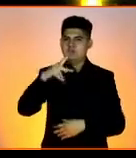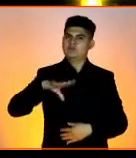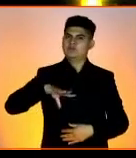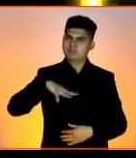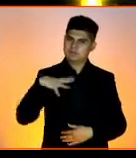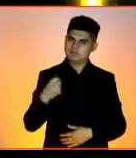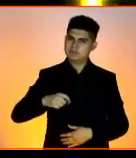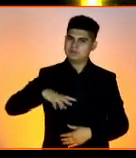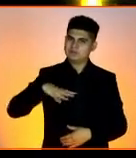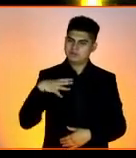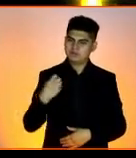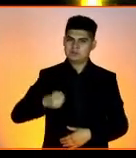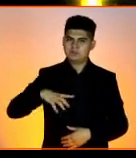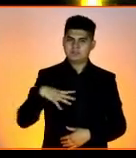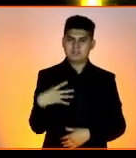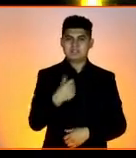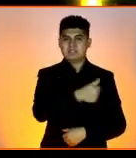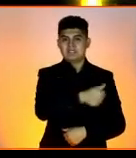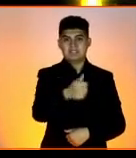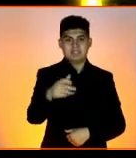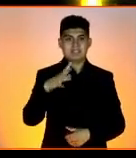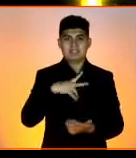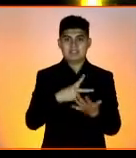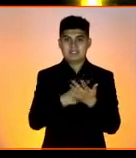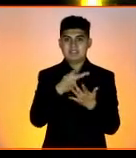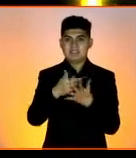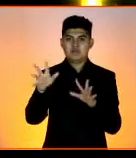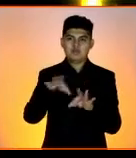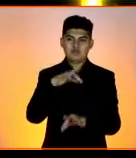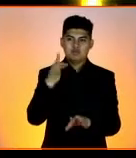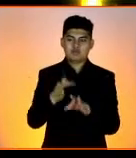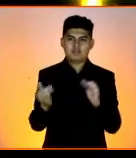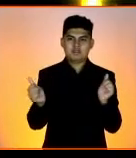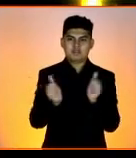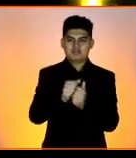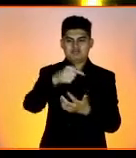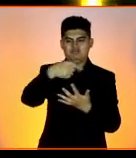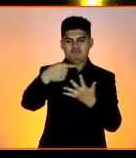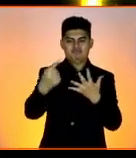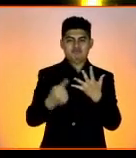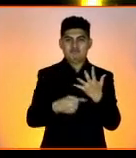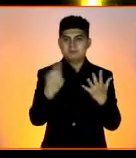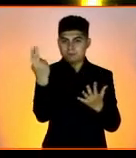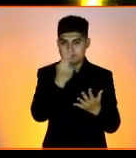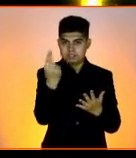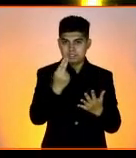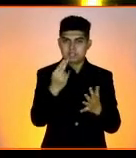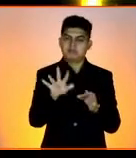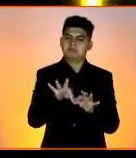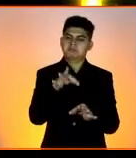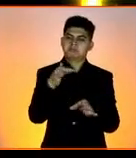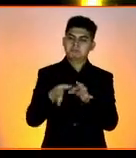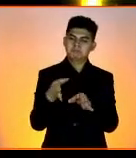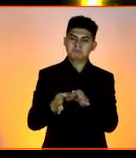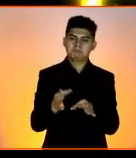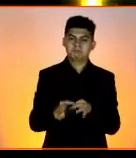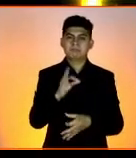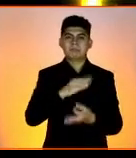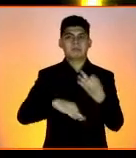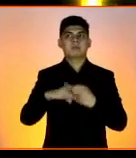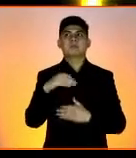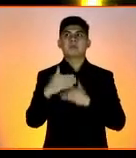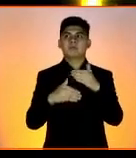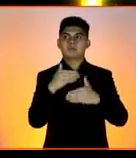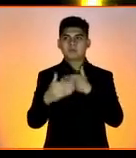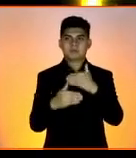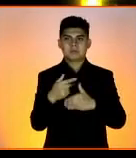hay detrás de obtener el distintivo, de cumplir con las evidencias que se necesitan presentar y pues con todo el proceso que